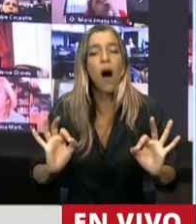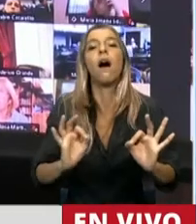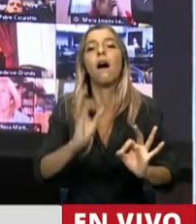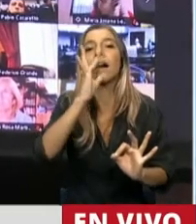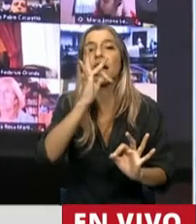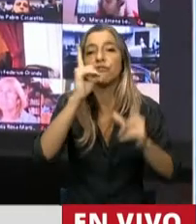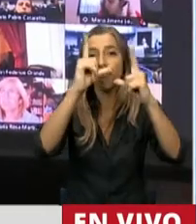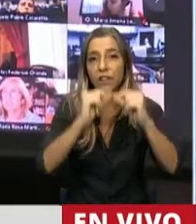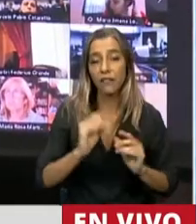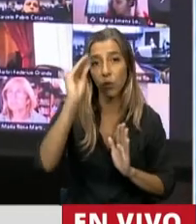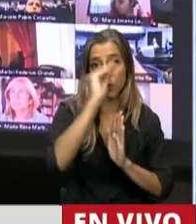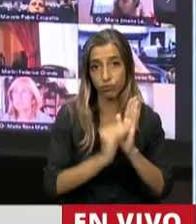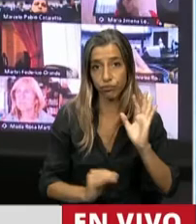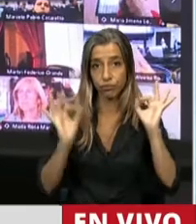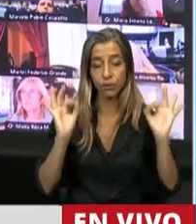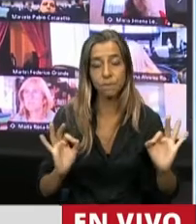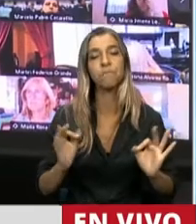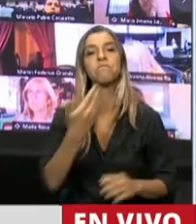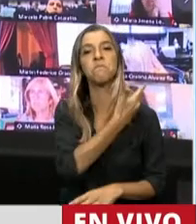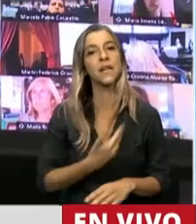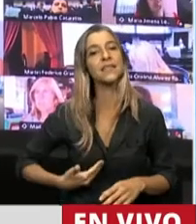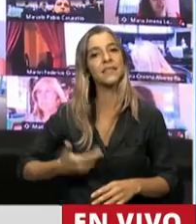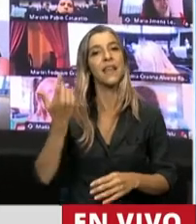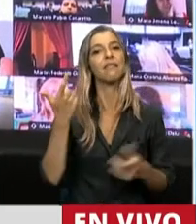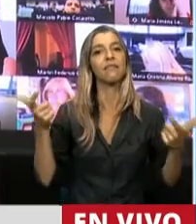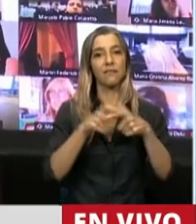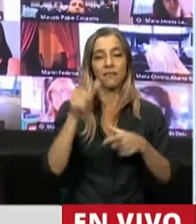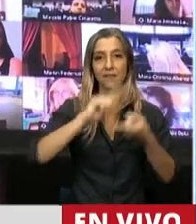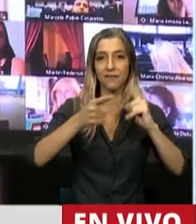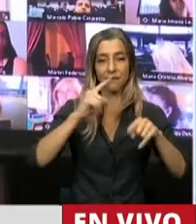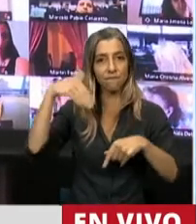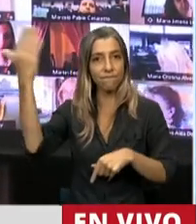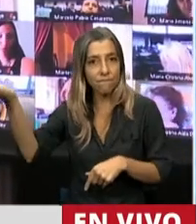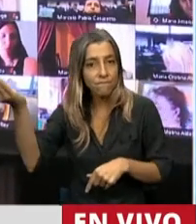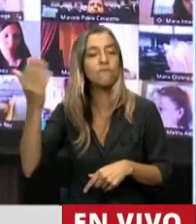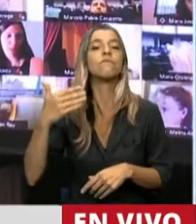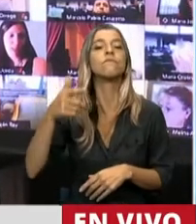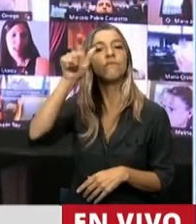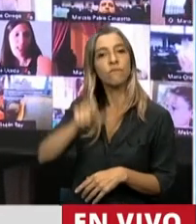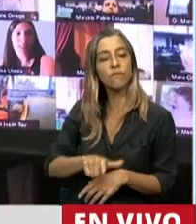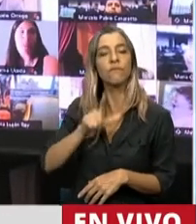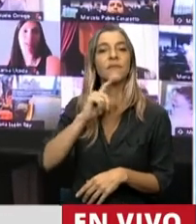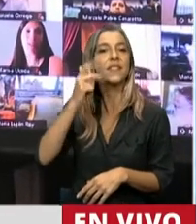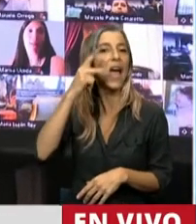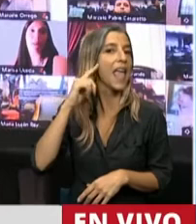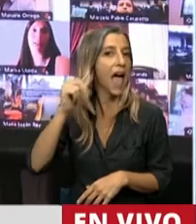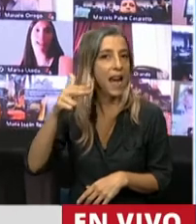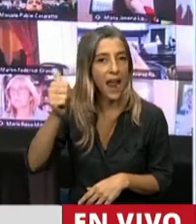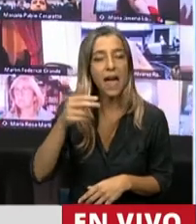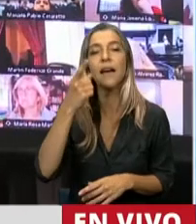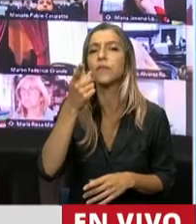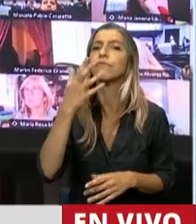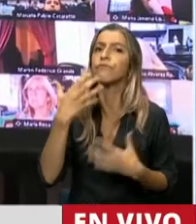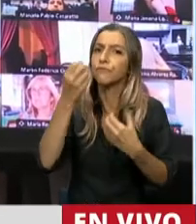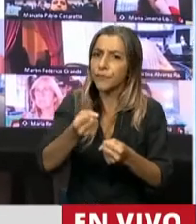Decía el presidente de la Comisión de Relaciones Exteriores de la Cámara Alta, el senador Jorge Tayana, que defendió